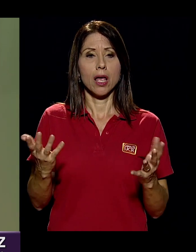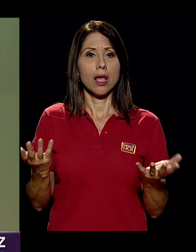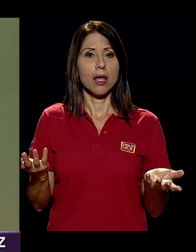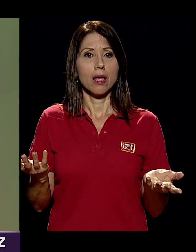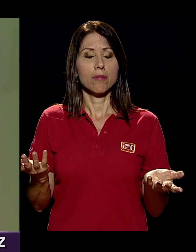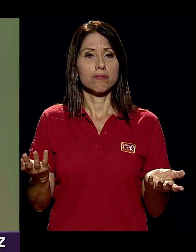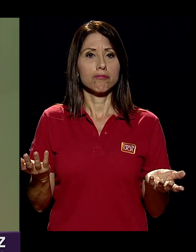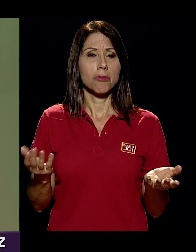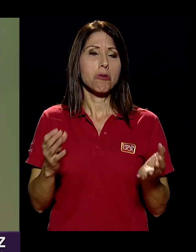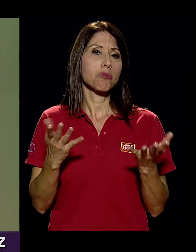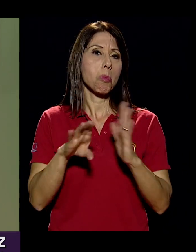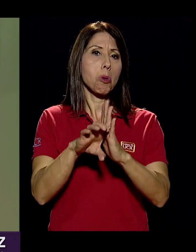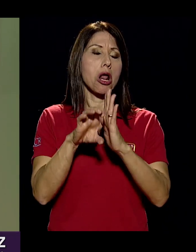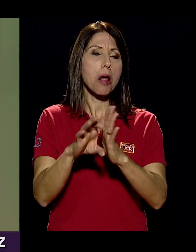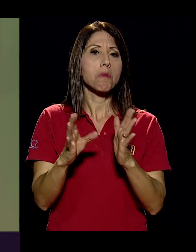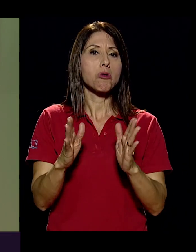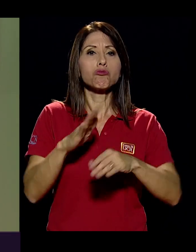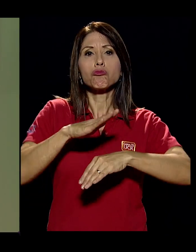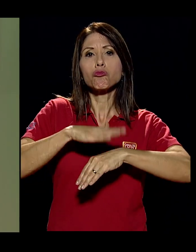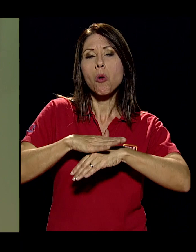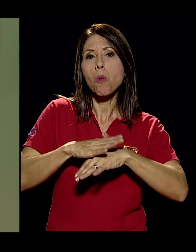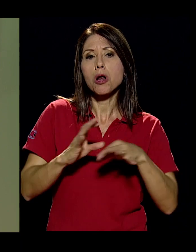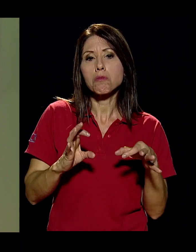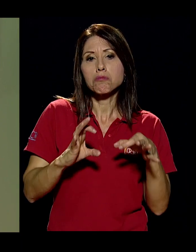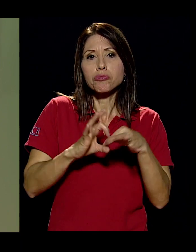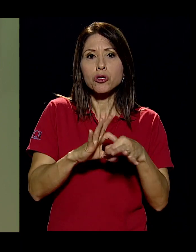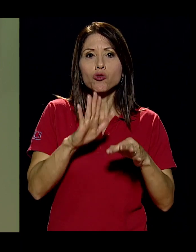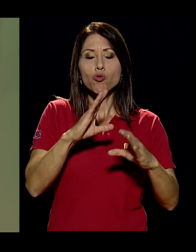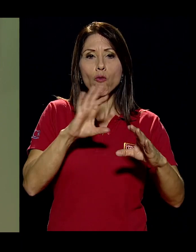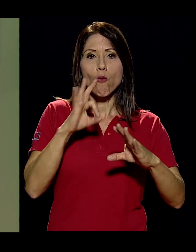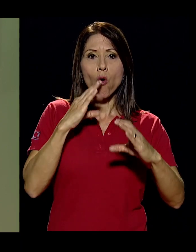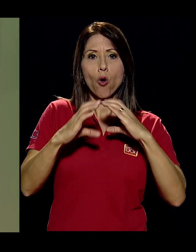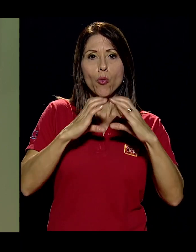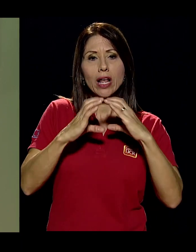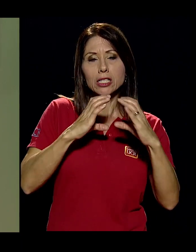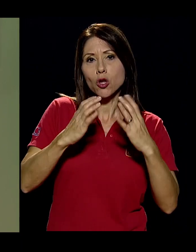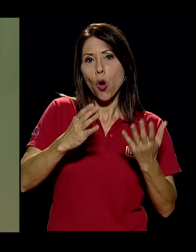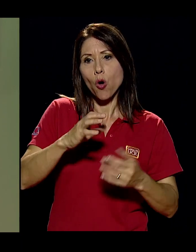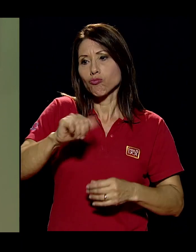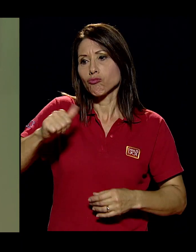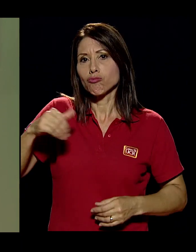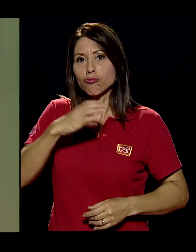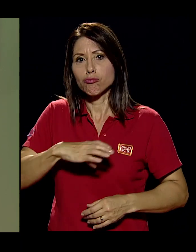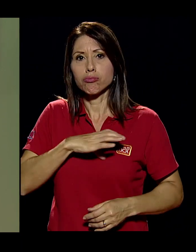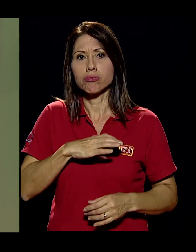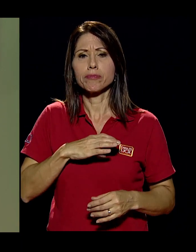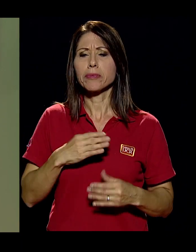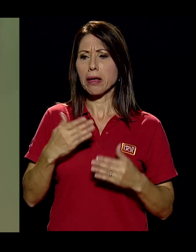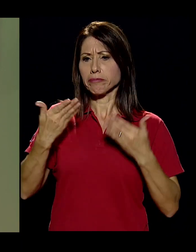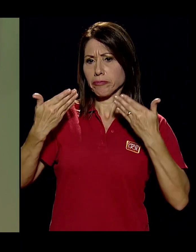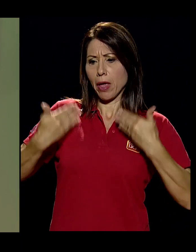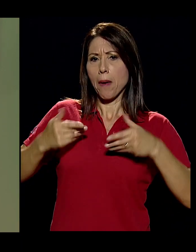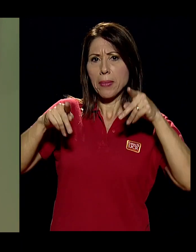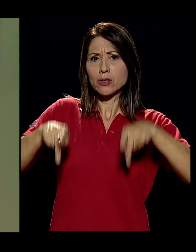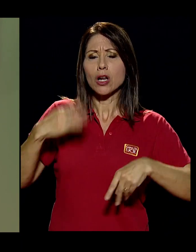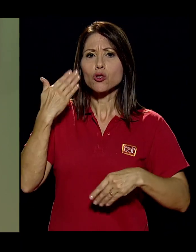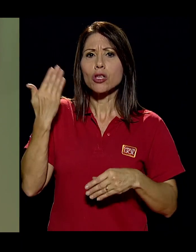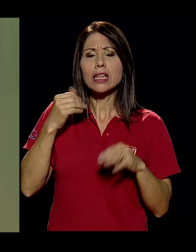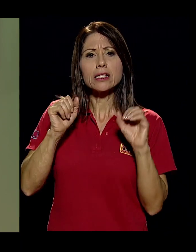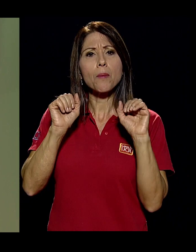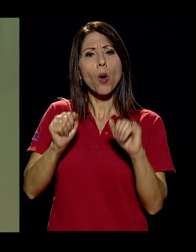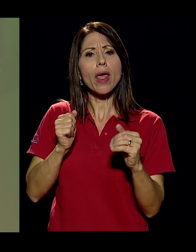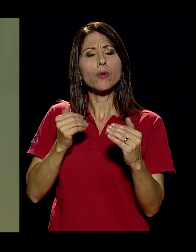¿verdad?, con respecto, por ejemplo, a su forma de comunicación y demás. ¿Cómo podemos también las personas oyentes